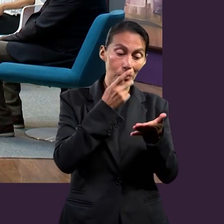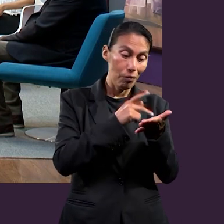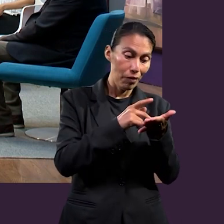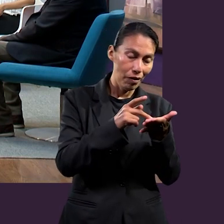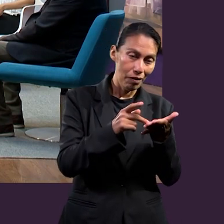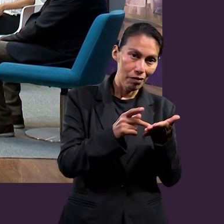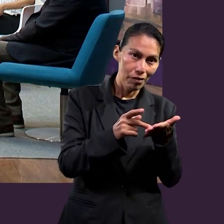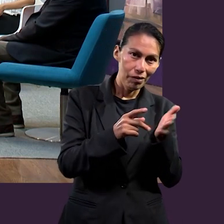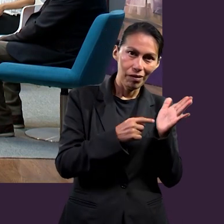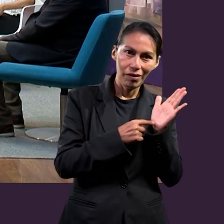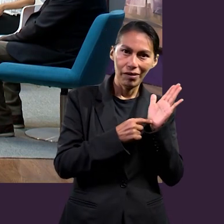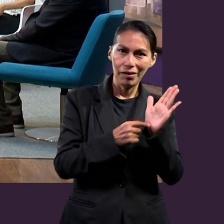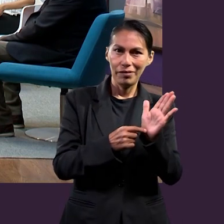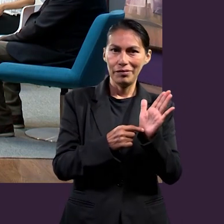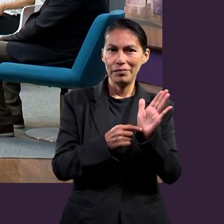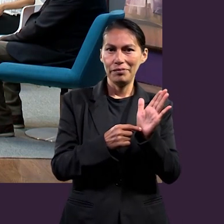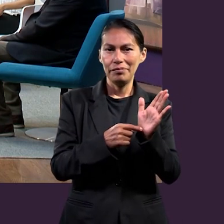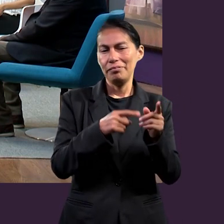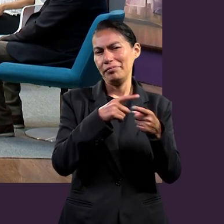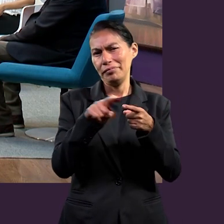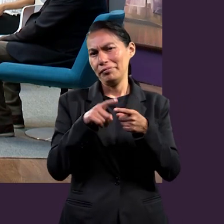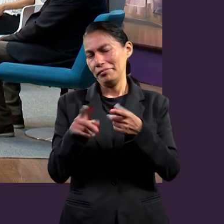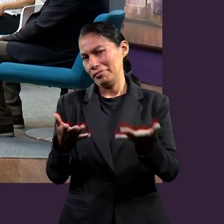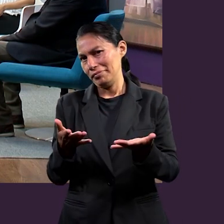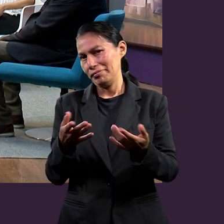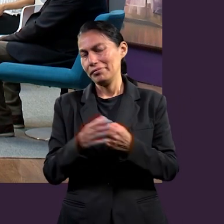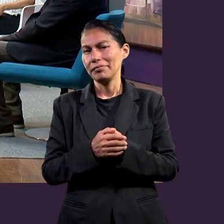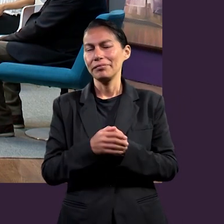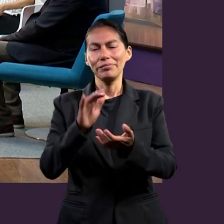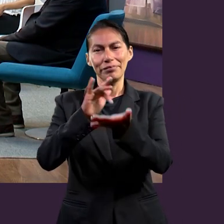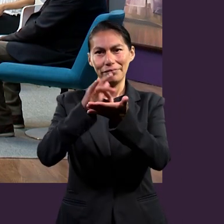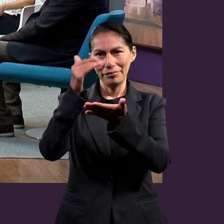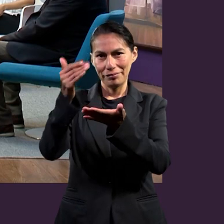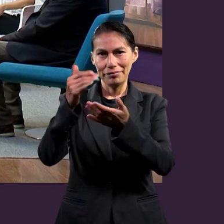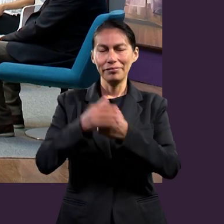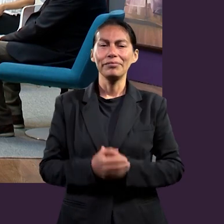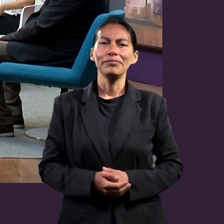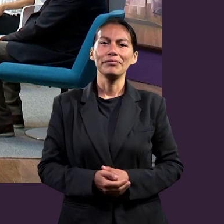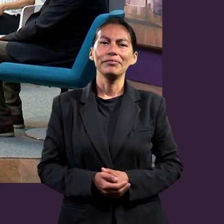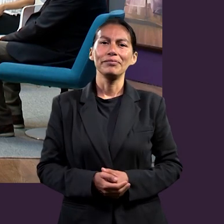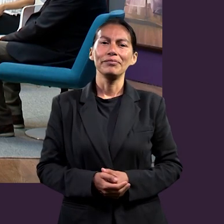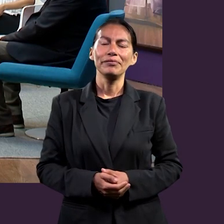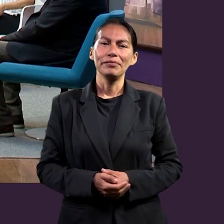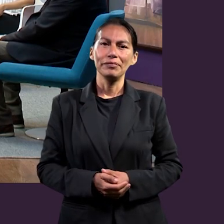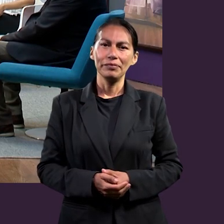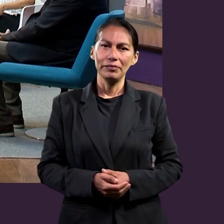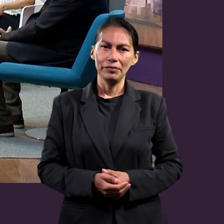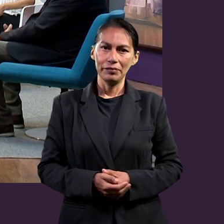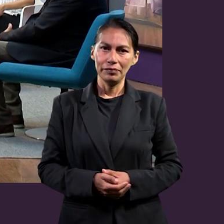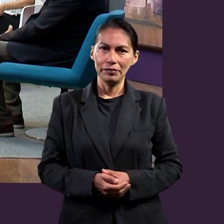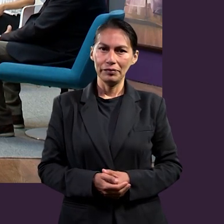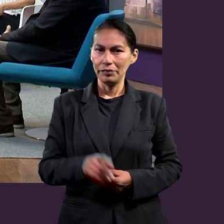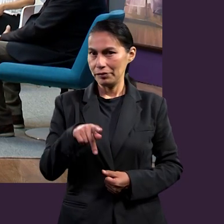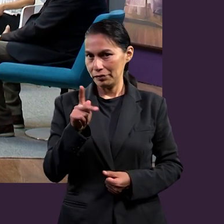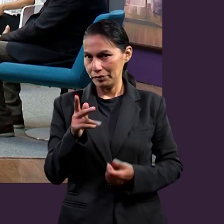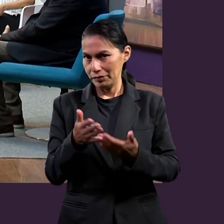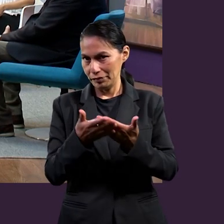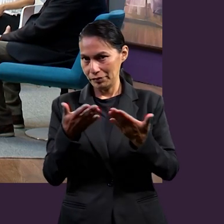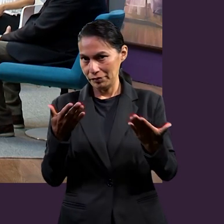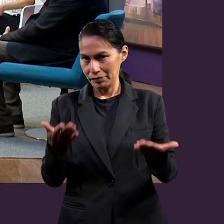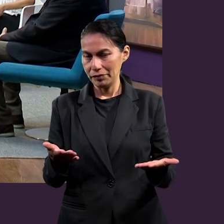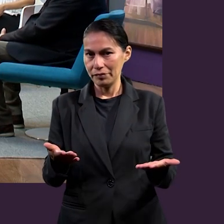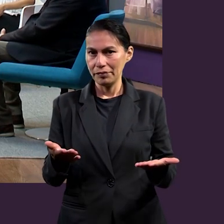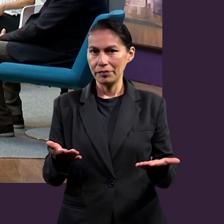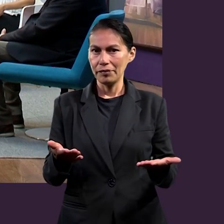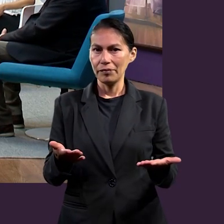cómo Pablo utiliza esta metáfora en muchas facetas, ¿no? Así que agradecemos la información que se nos dio. Pero